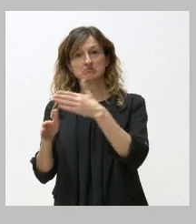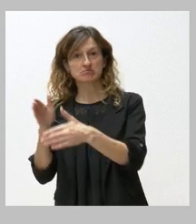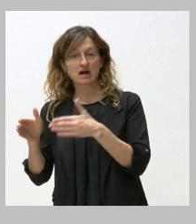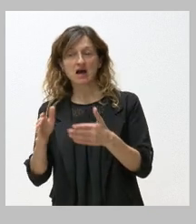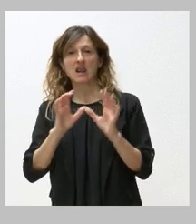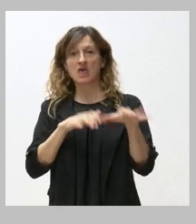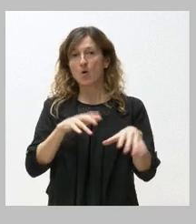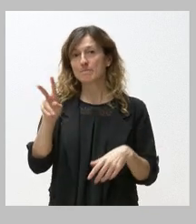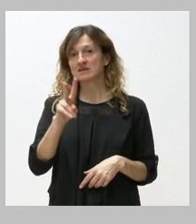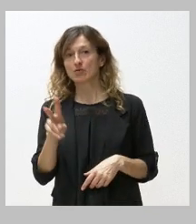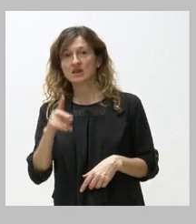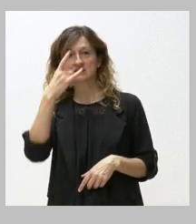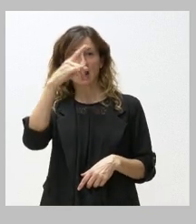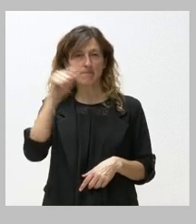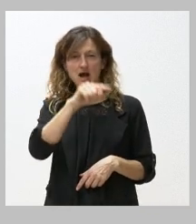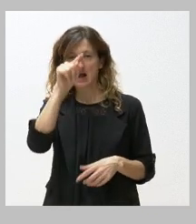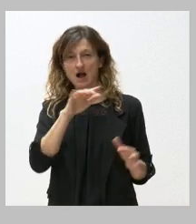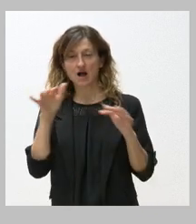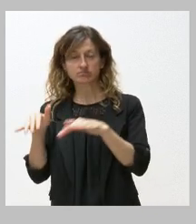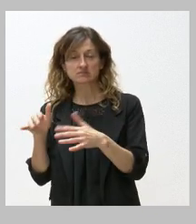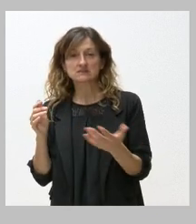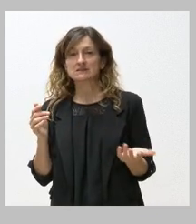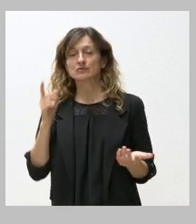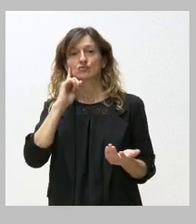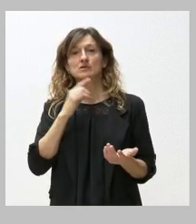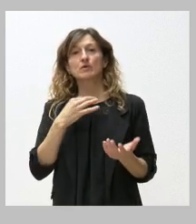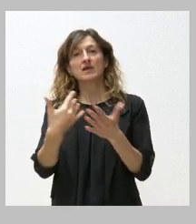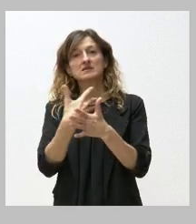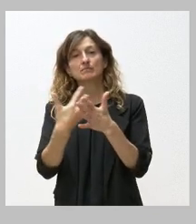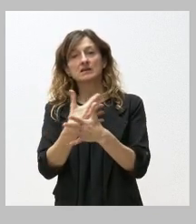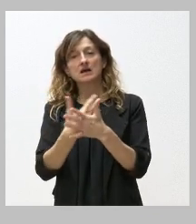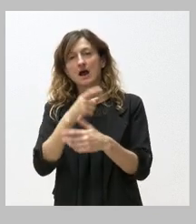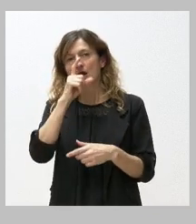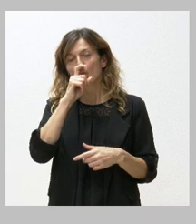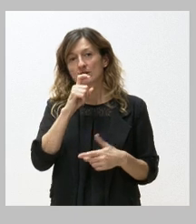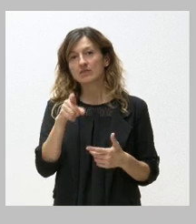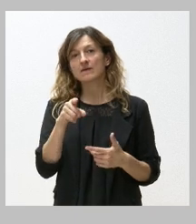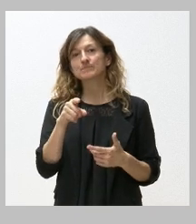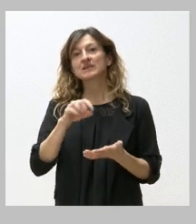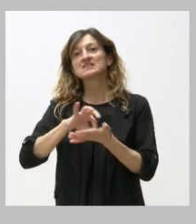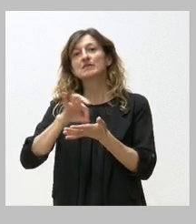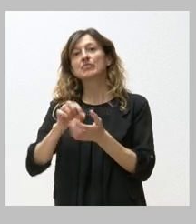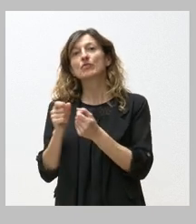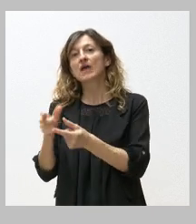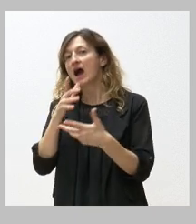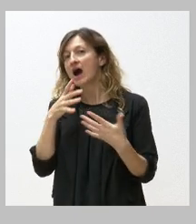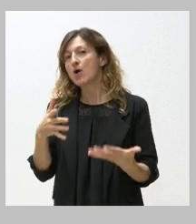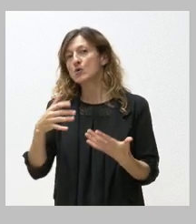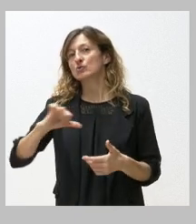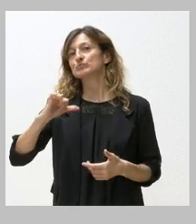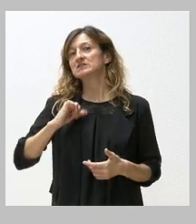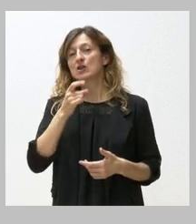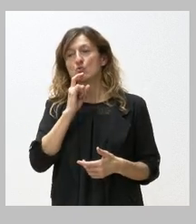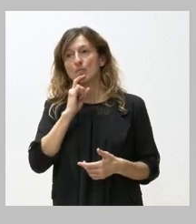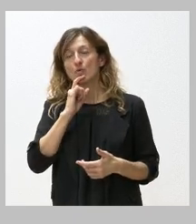León Valladolid y Salamanca quiero recordar no sé si nos pueden recordar cómo se está prestando el servicio ahora mismo cuándo